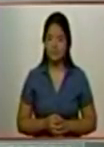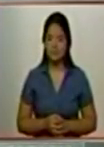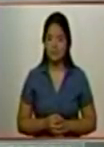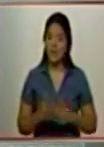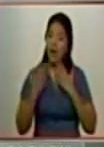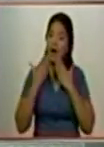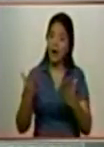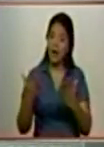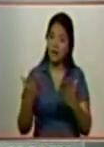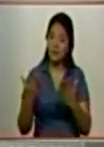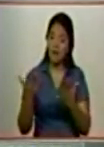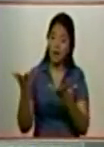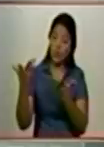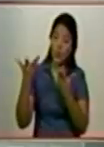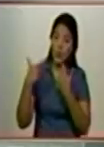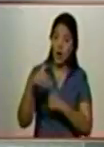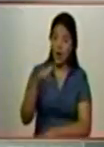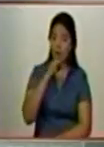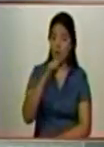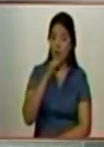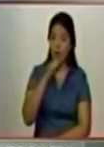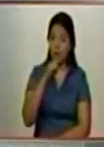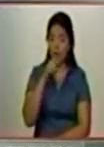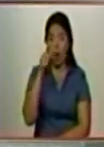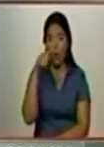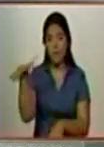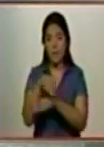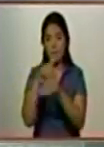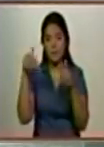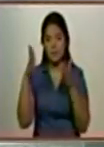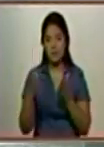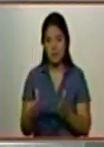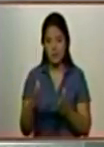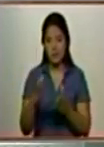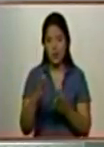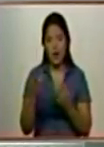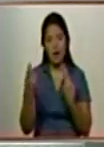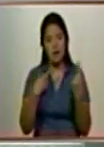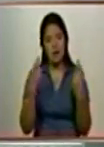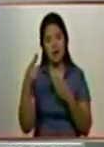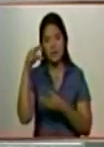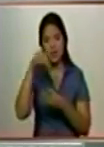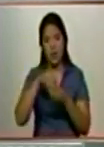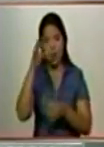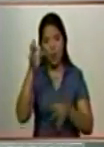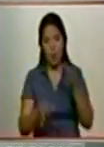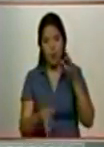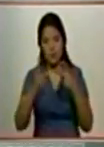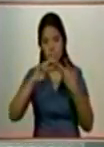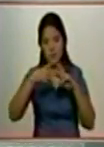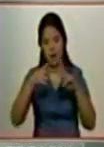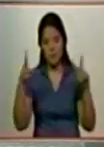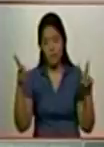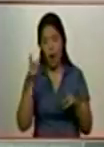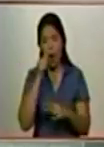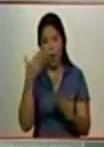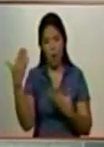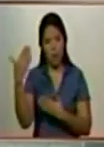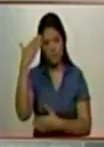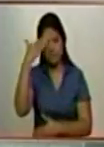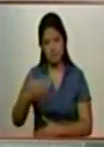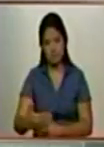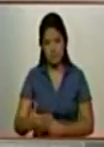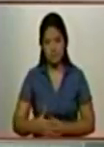Agradecemos a esta hora la información que nos aporta el ministro del Poder Popular para Relaciones Interiores, Justicia y Paz, Gustavo González